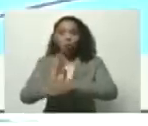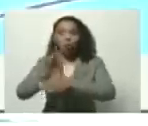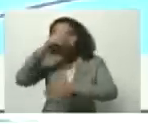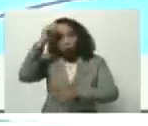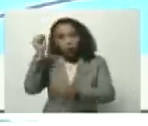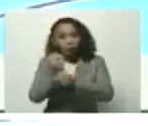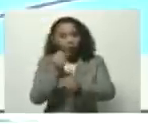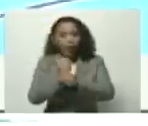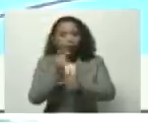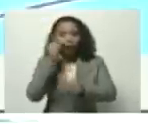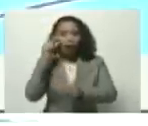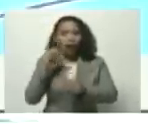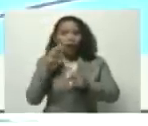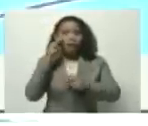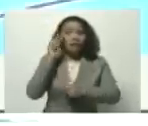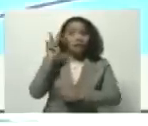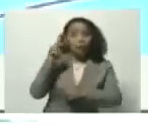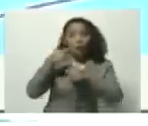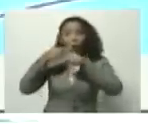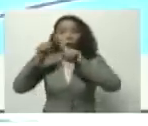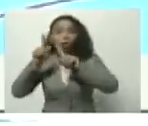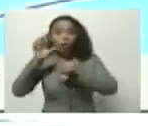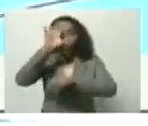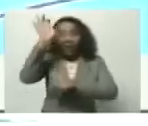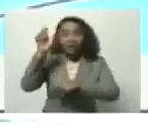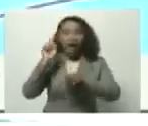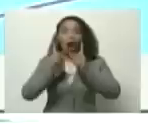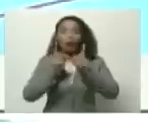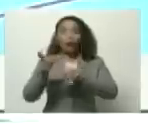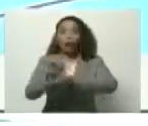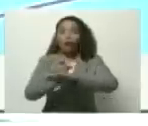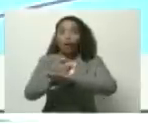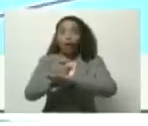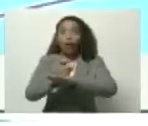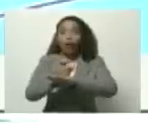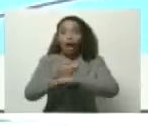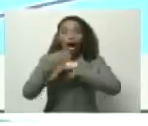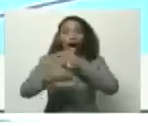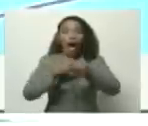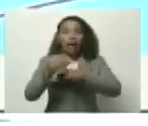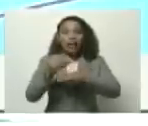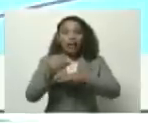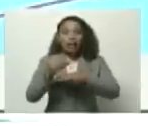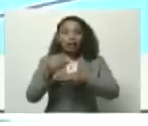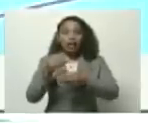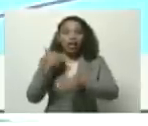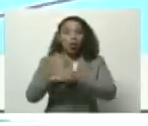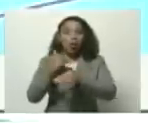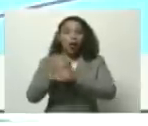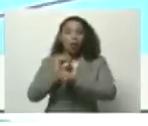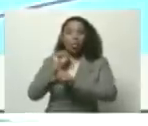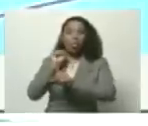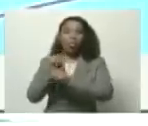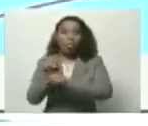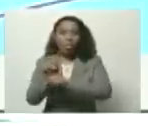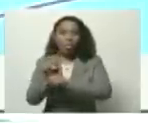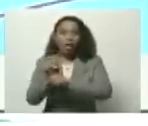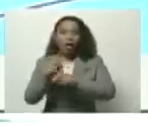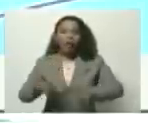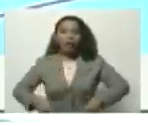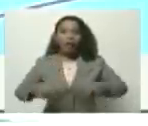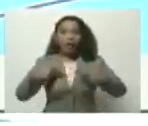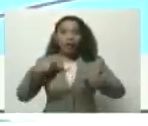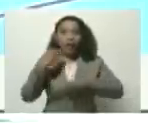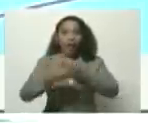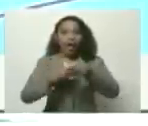vemos como en otros países hay gobiernos que se dedican a conculcar las garantías de vidas que debe